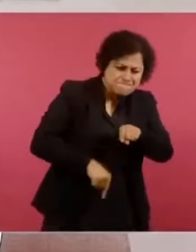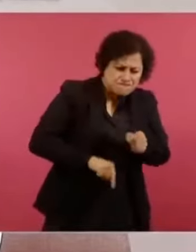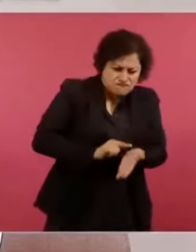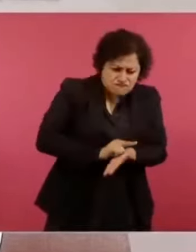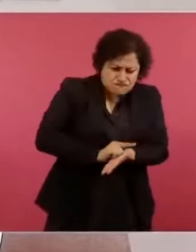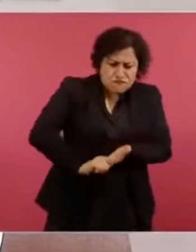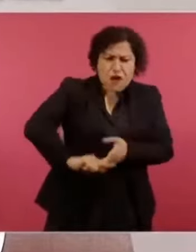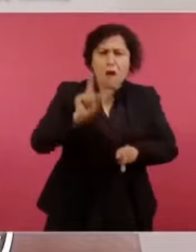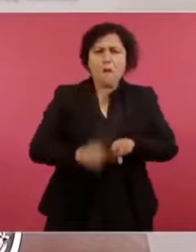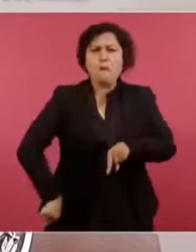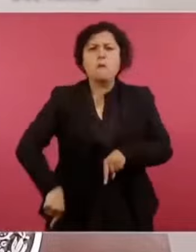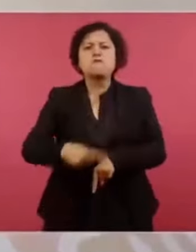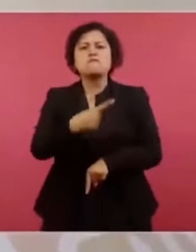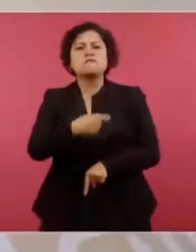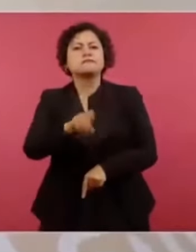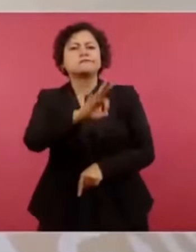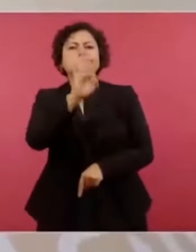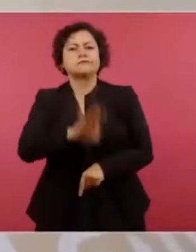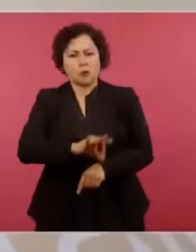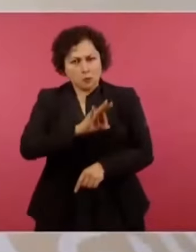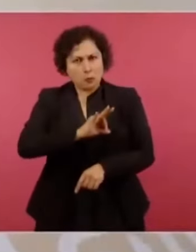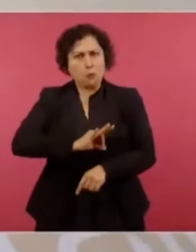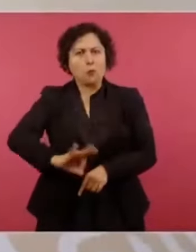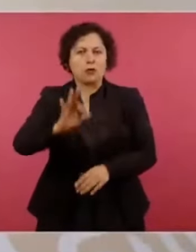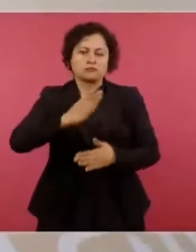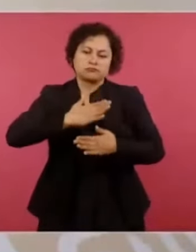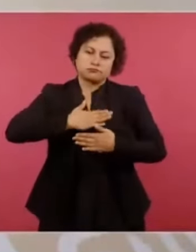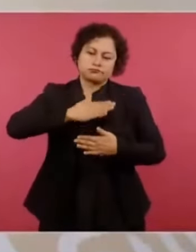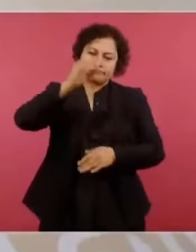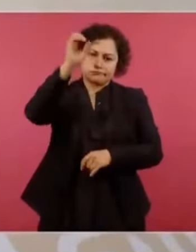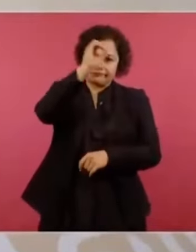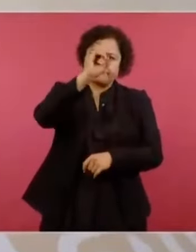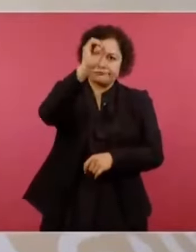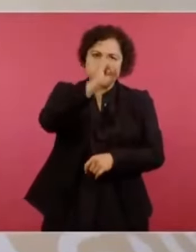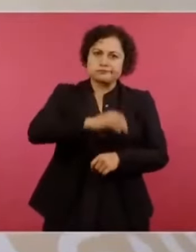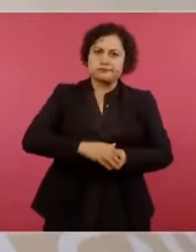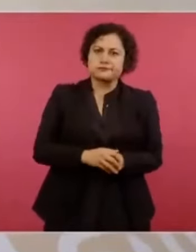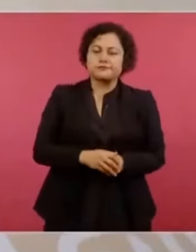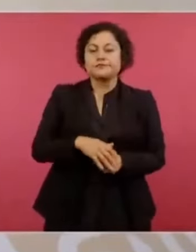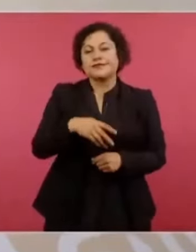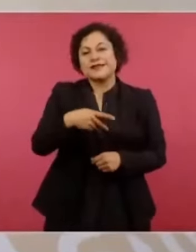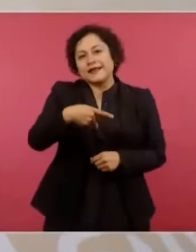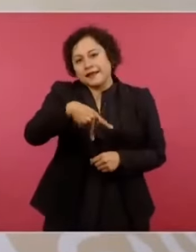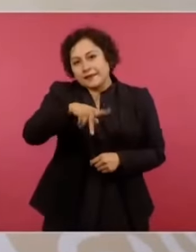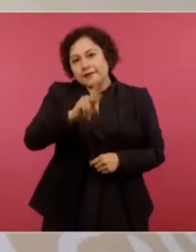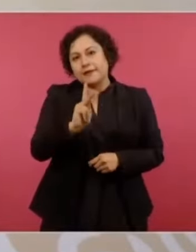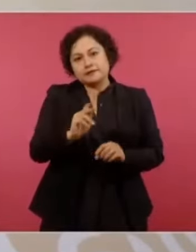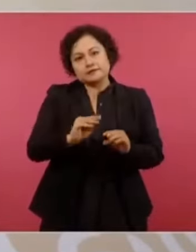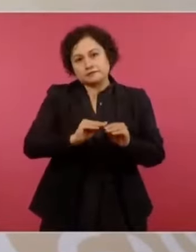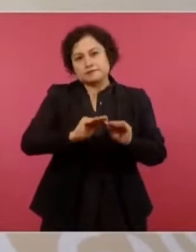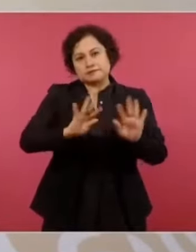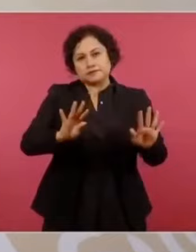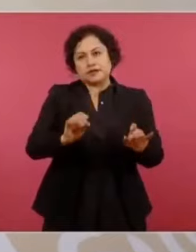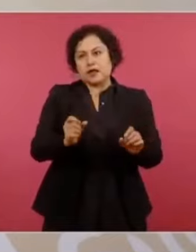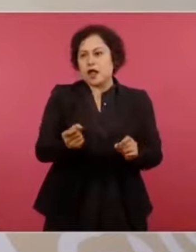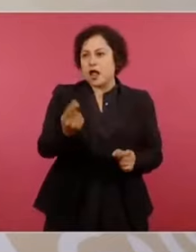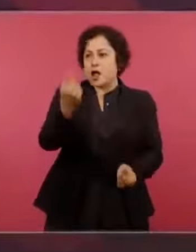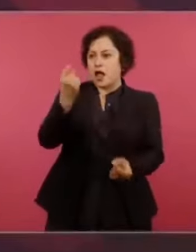Claro, hay unos cínicos, inclusive en